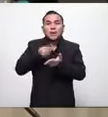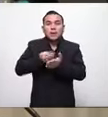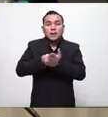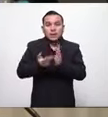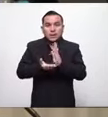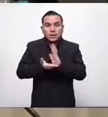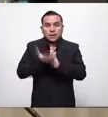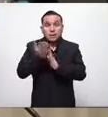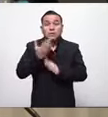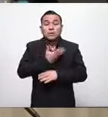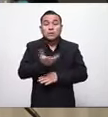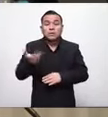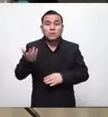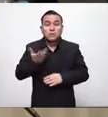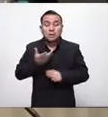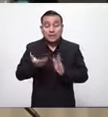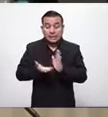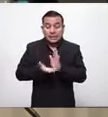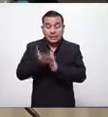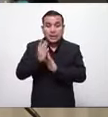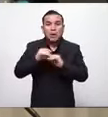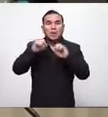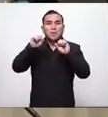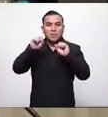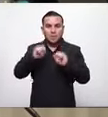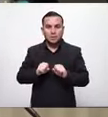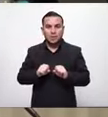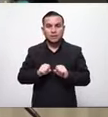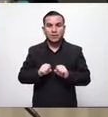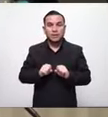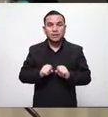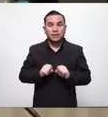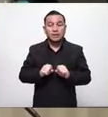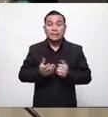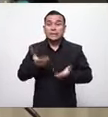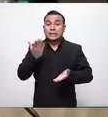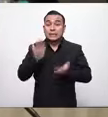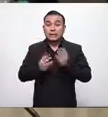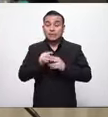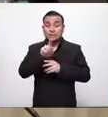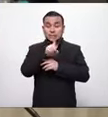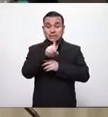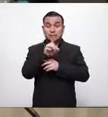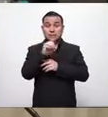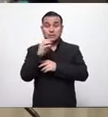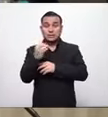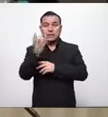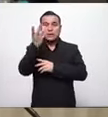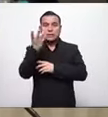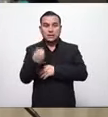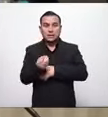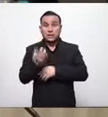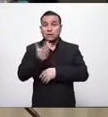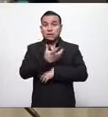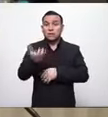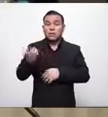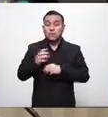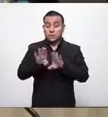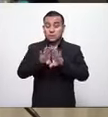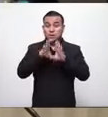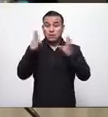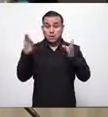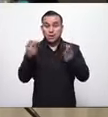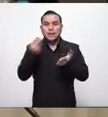apertura clara, progresiva, que nos permita probablemente en cien días estar con toda la economía